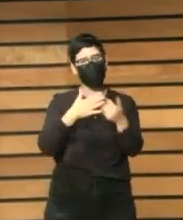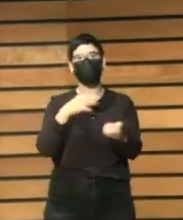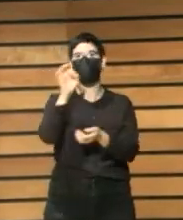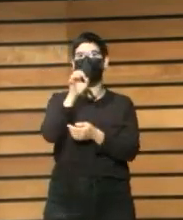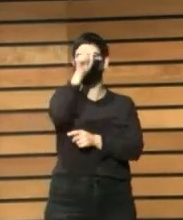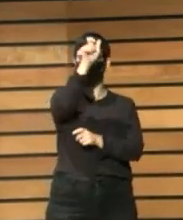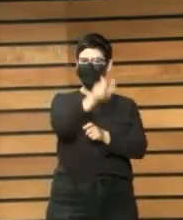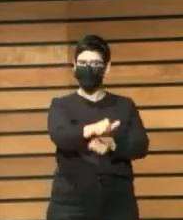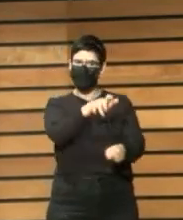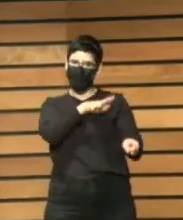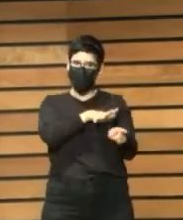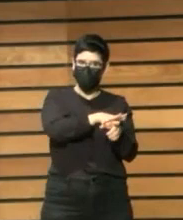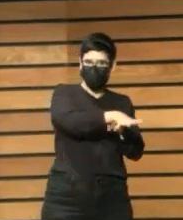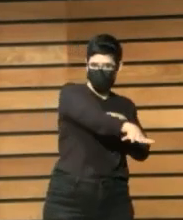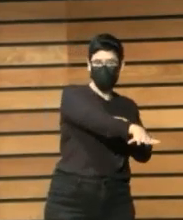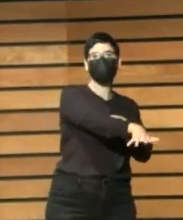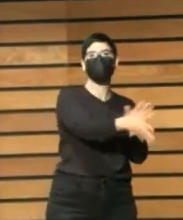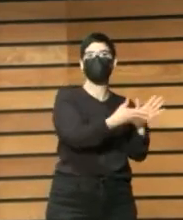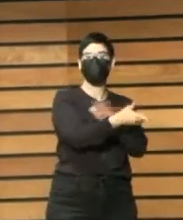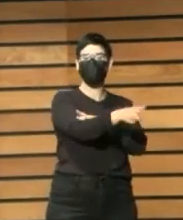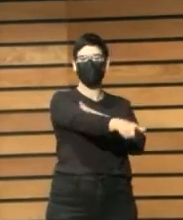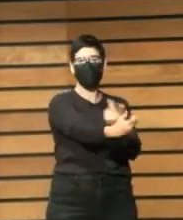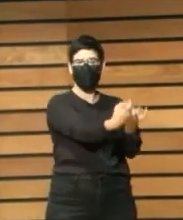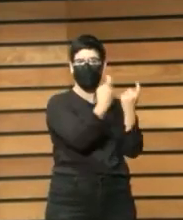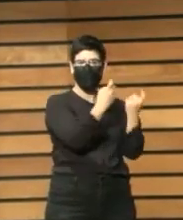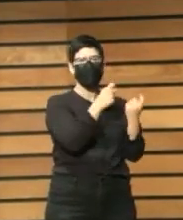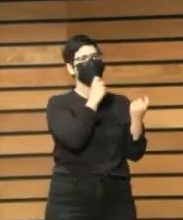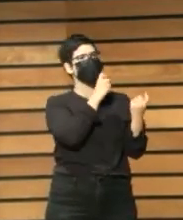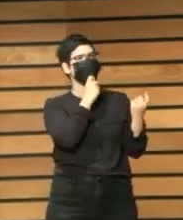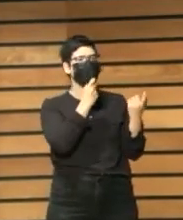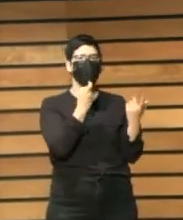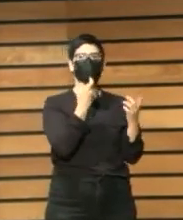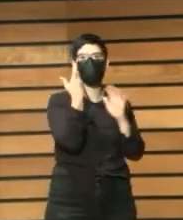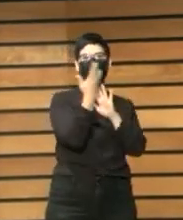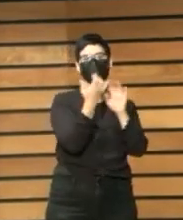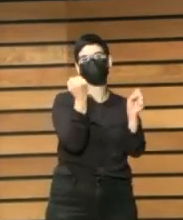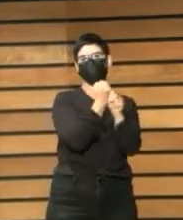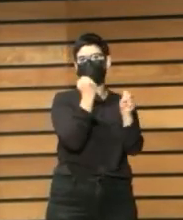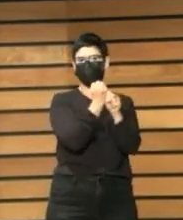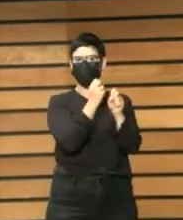sobre cómo trabajar la lectura en ese momento, etc.